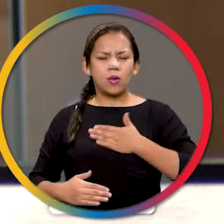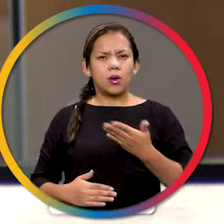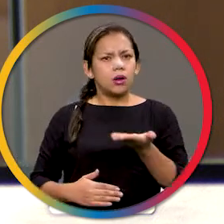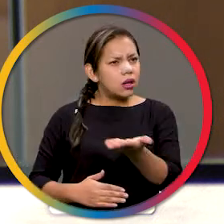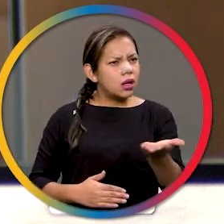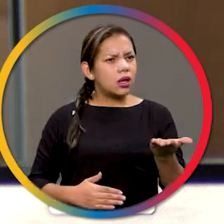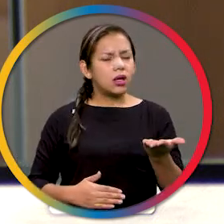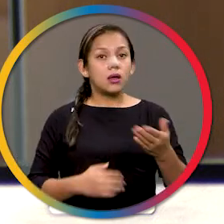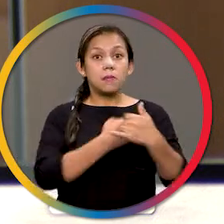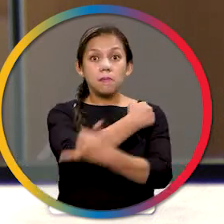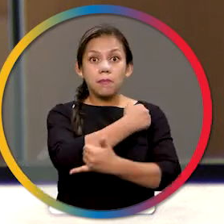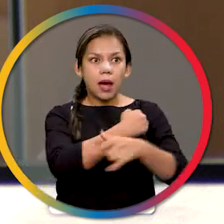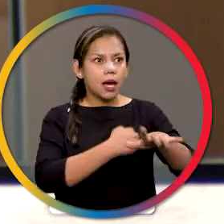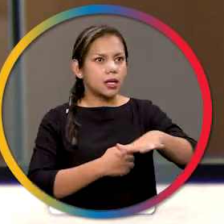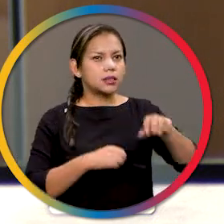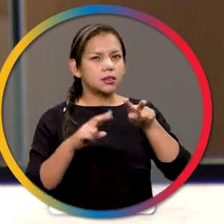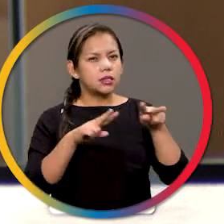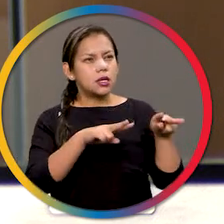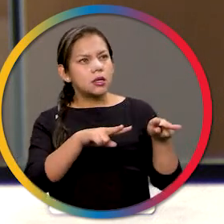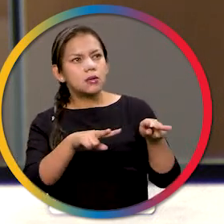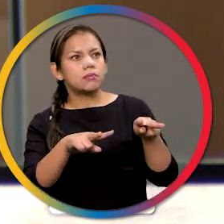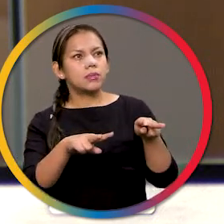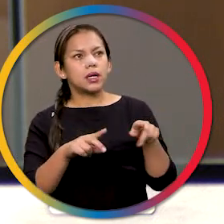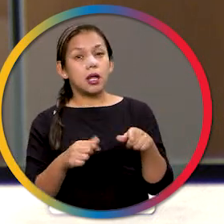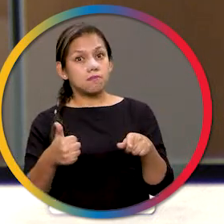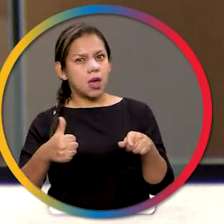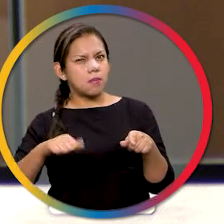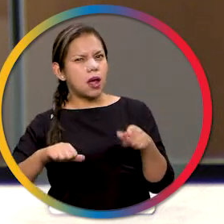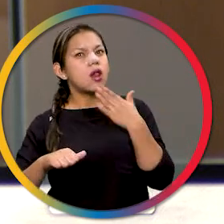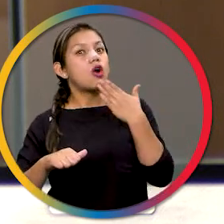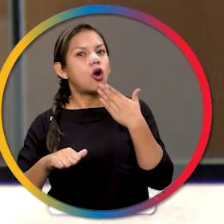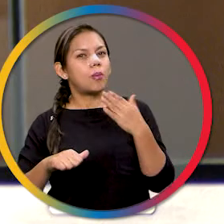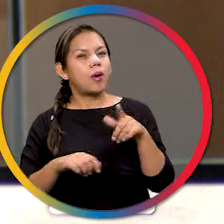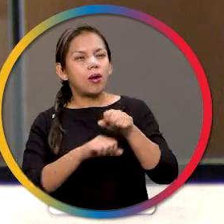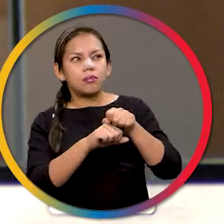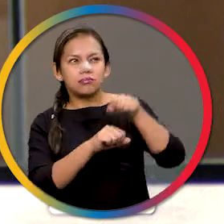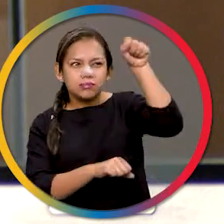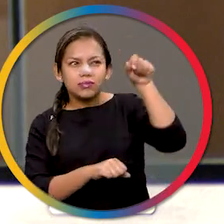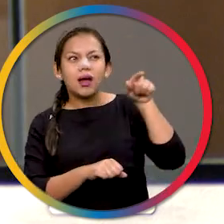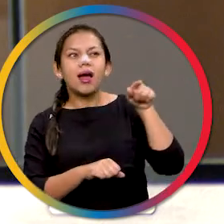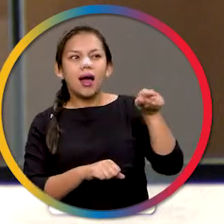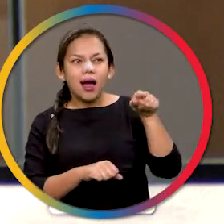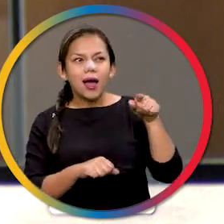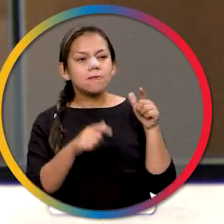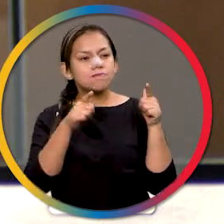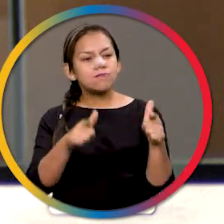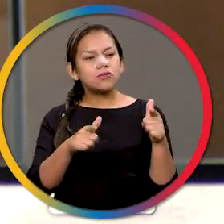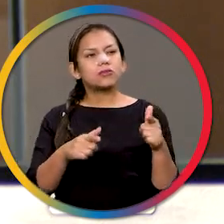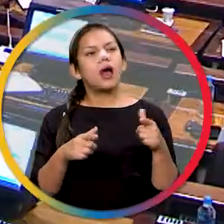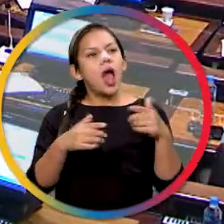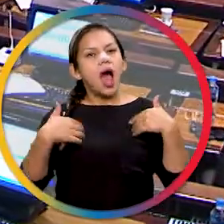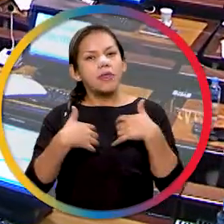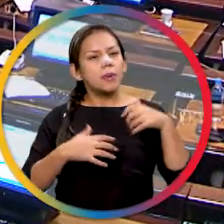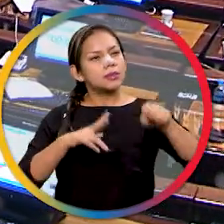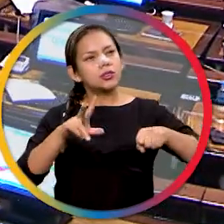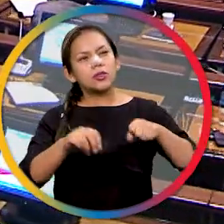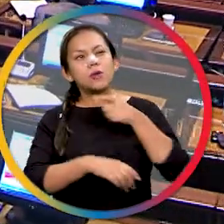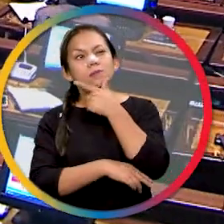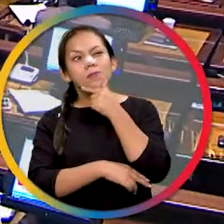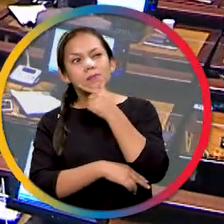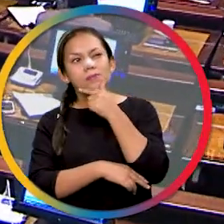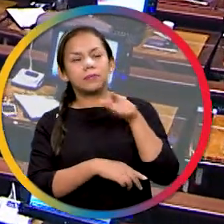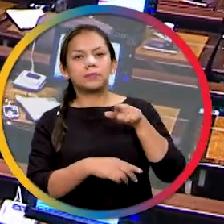civilización, se lo puede juzgar de la forma en que se trata a sus animales. El